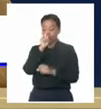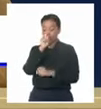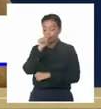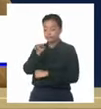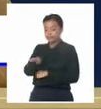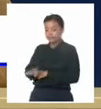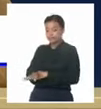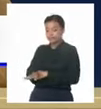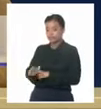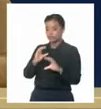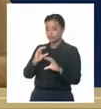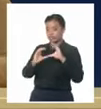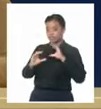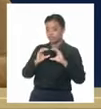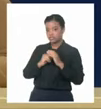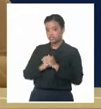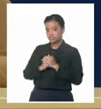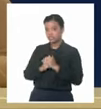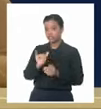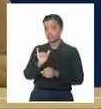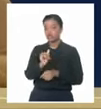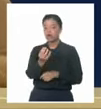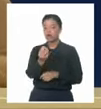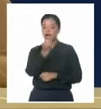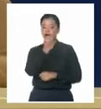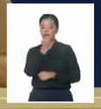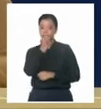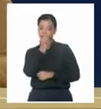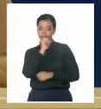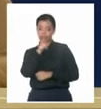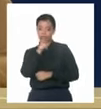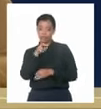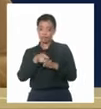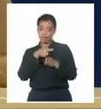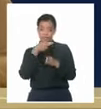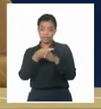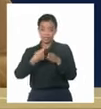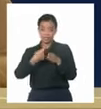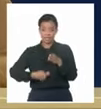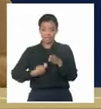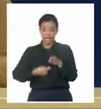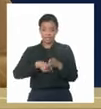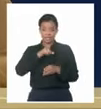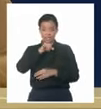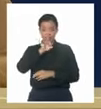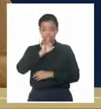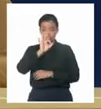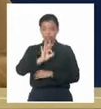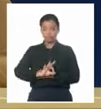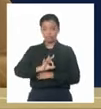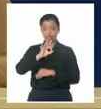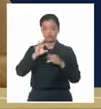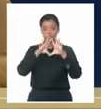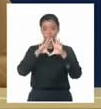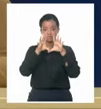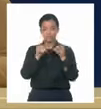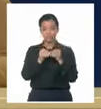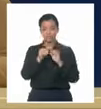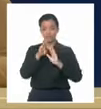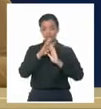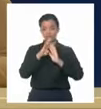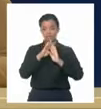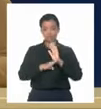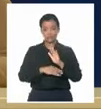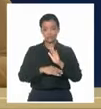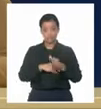y tienen que ver con los procesos de alimento. Estos están representando el 68% total de los procesos y asuntos en los que